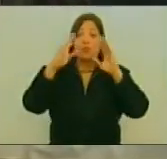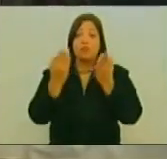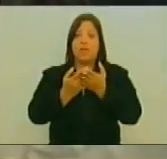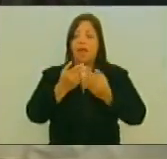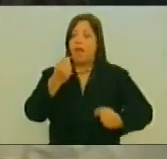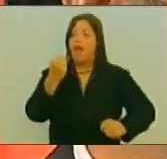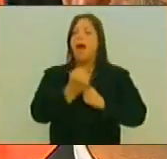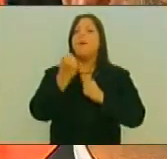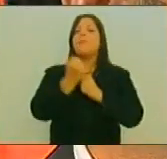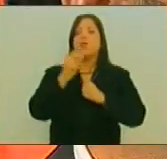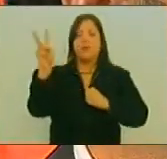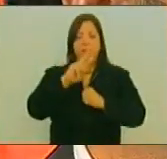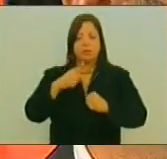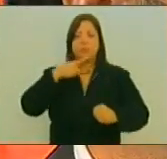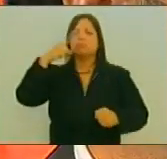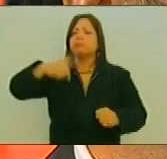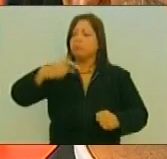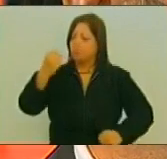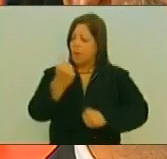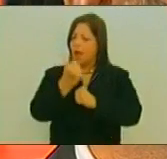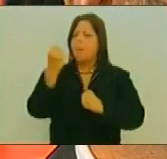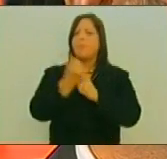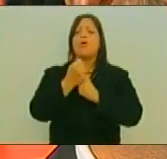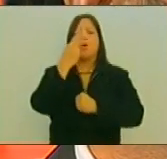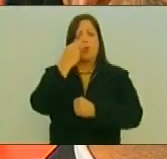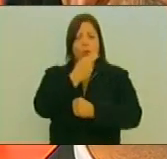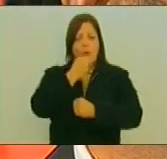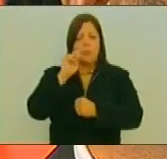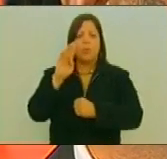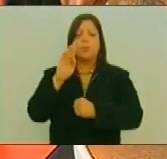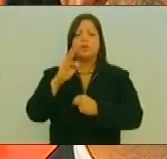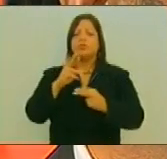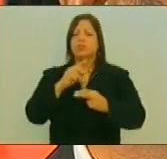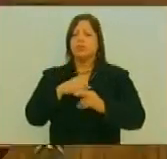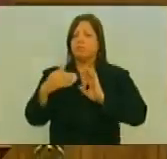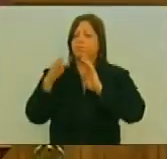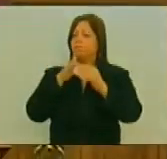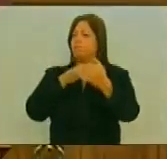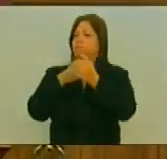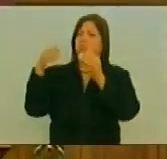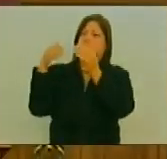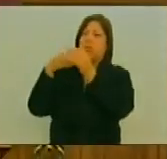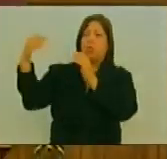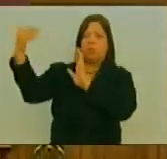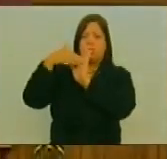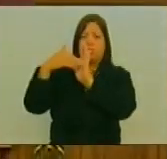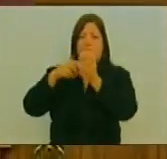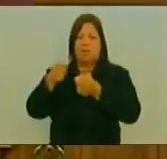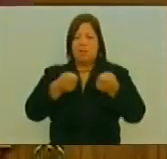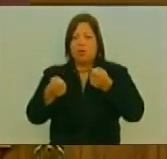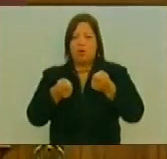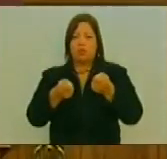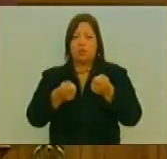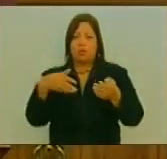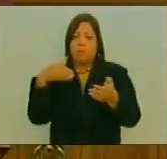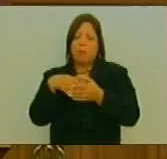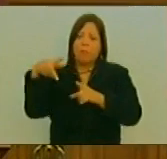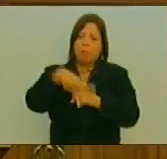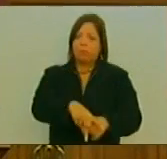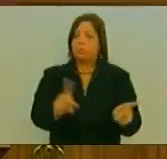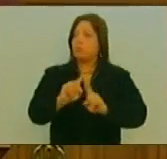Manifiestan Ese Apoyo Ese Compromiso El Rechazo A Los Intentos Hegemónicos Del Imperio